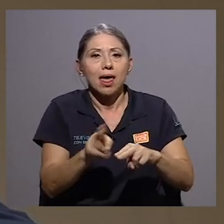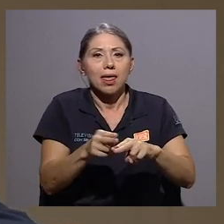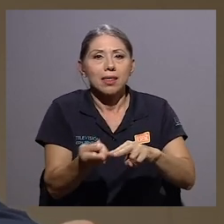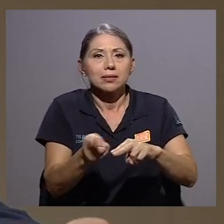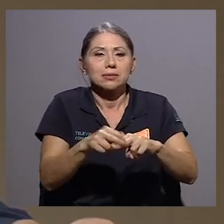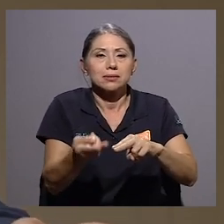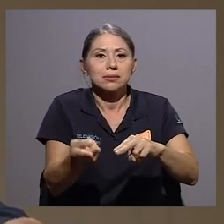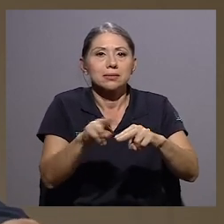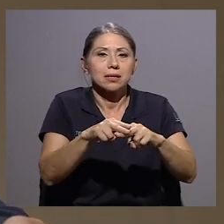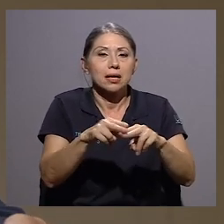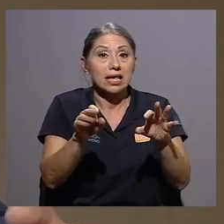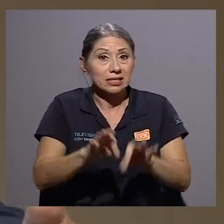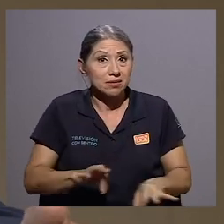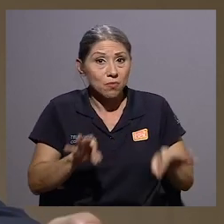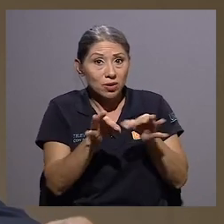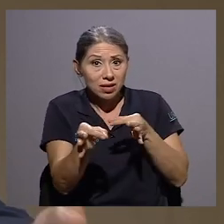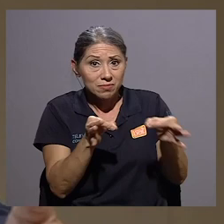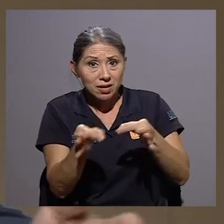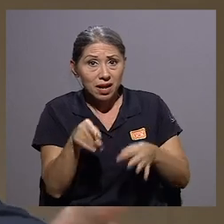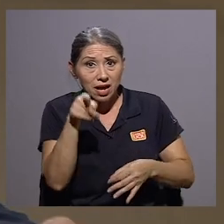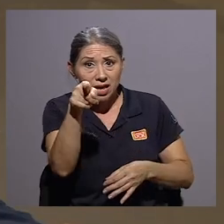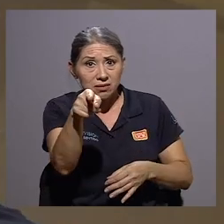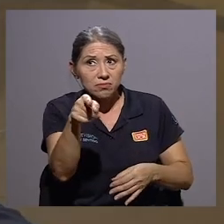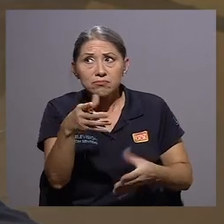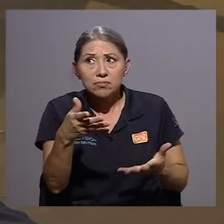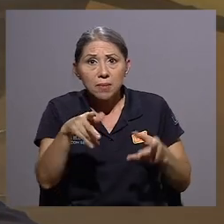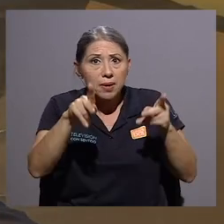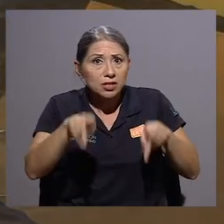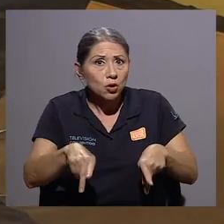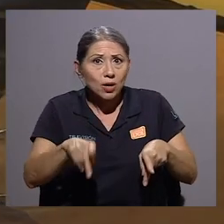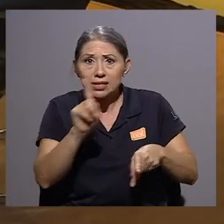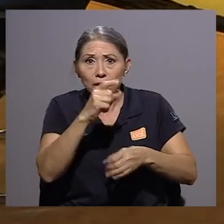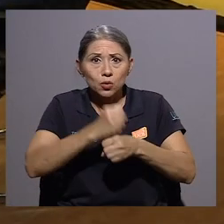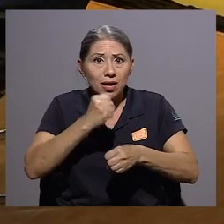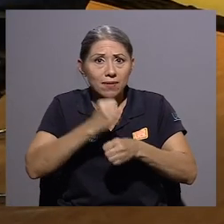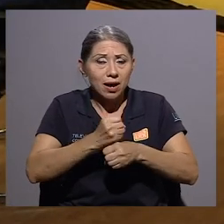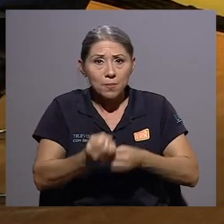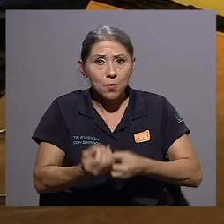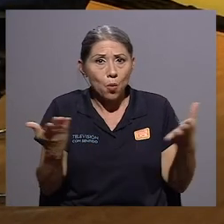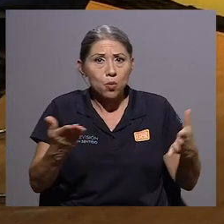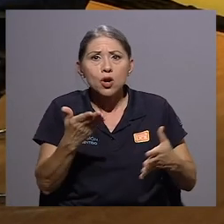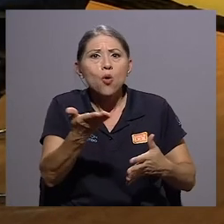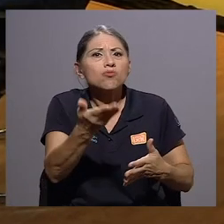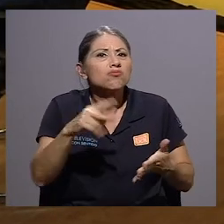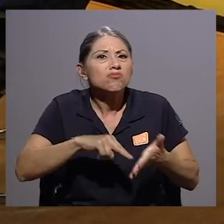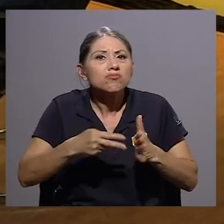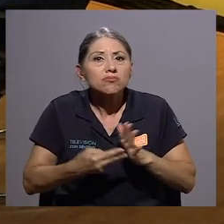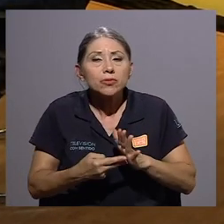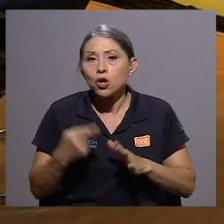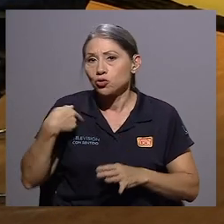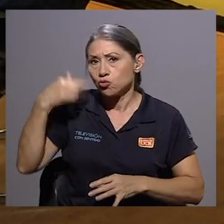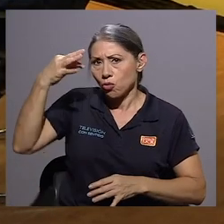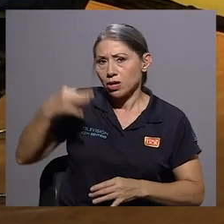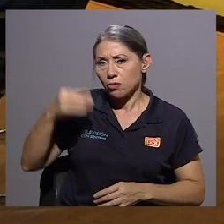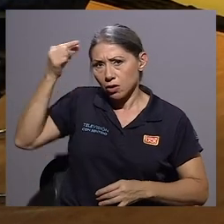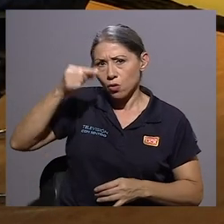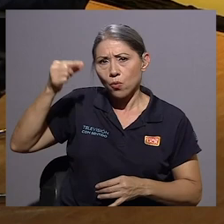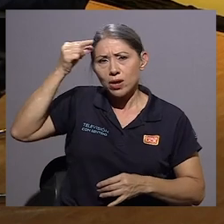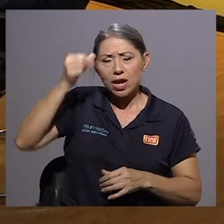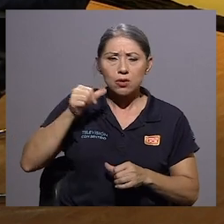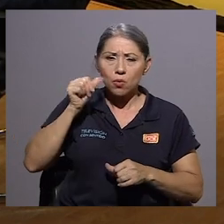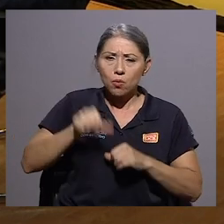audiencia cómo entienden eso las personas que están fuera del servicio público. Yo creo que el gobierno ha hecho un esfuerzo